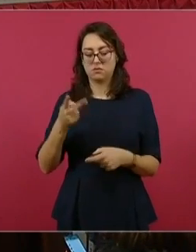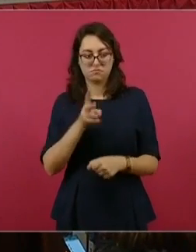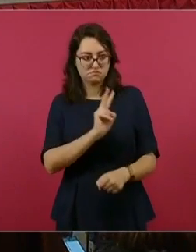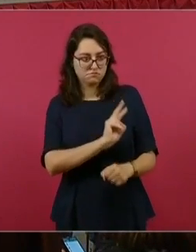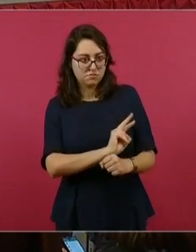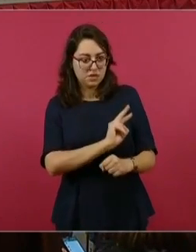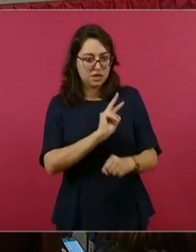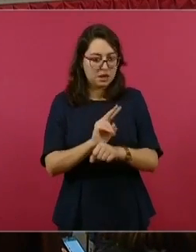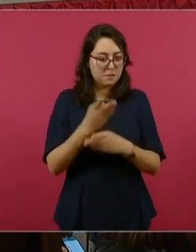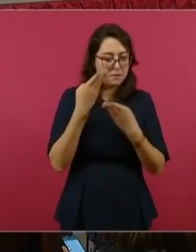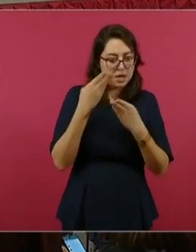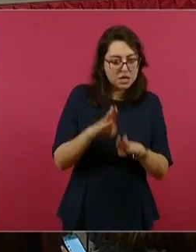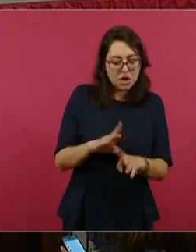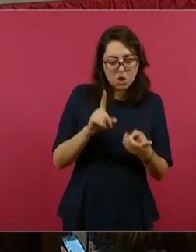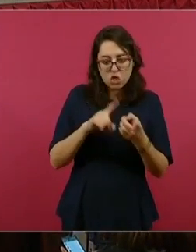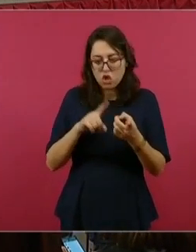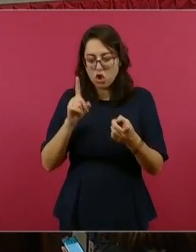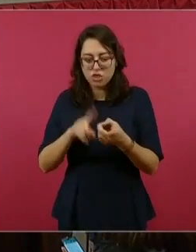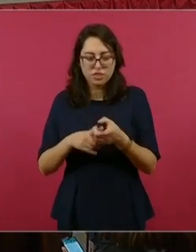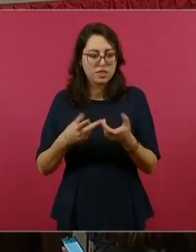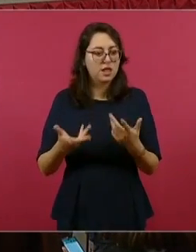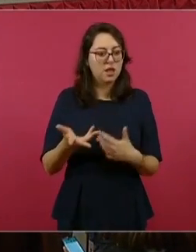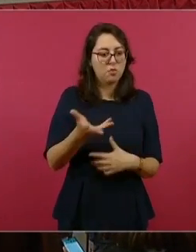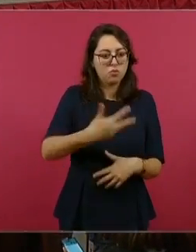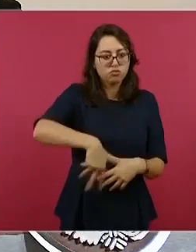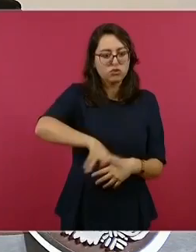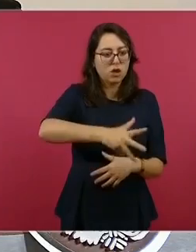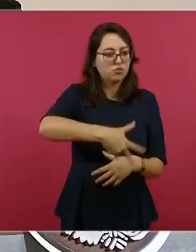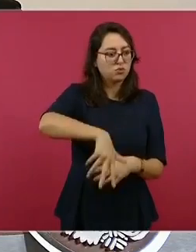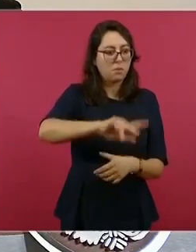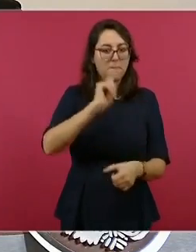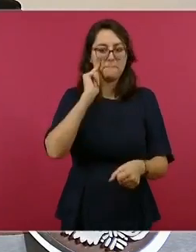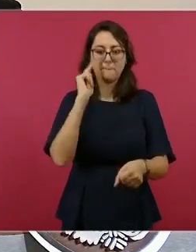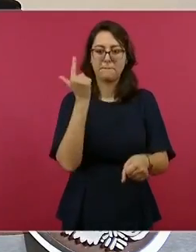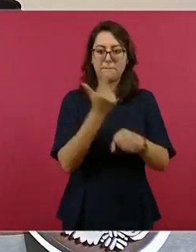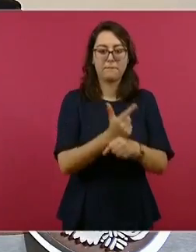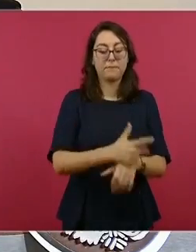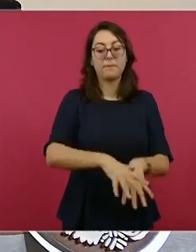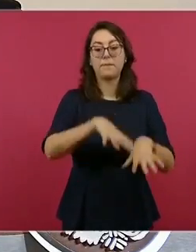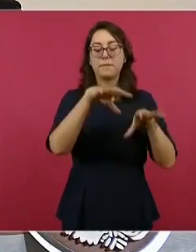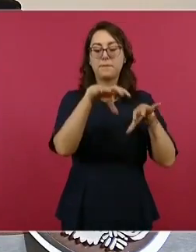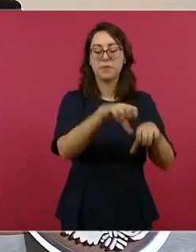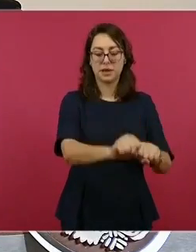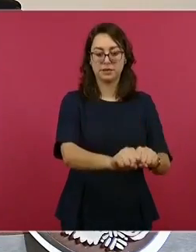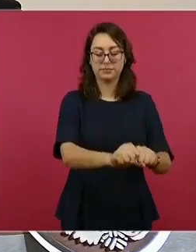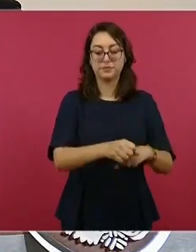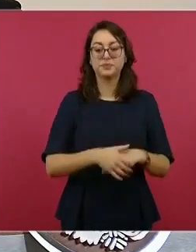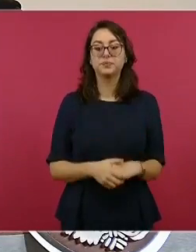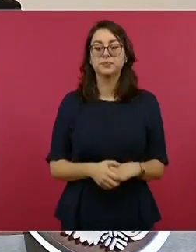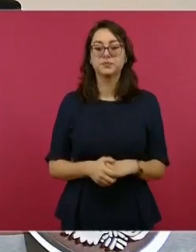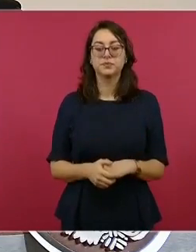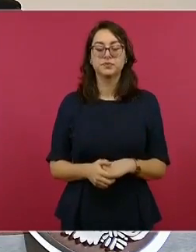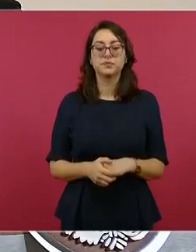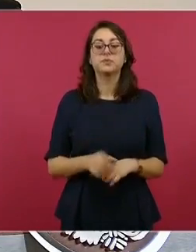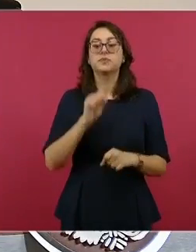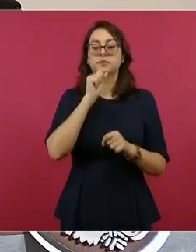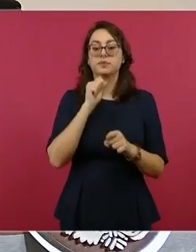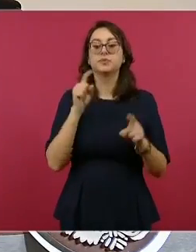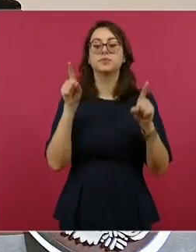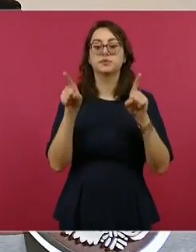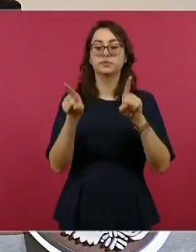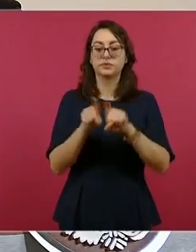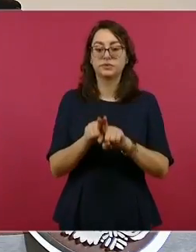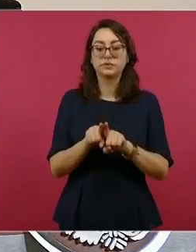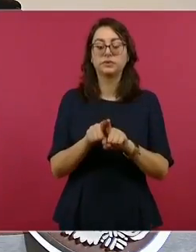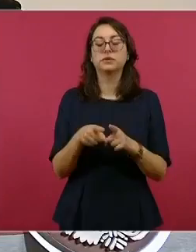para seguir la pista al dinero ilícito. Se acordó también incrementar y fortalecer